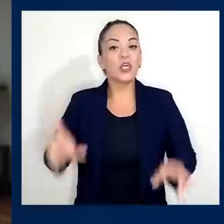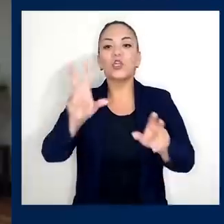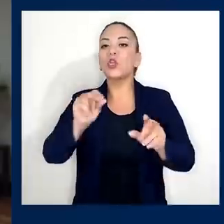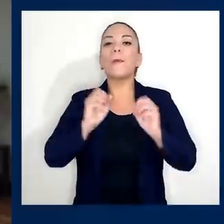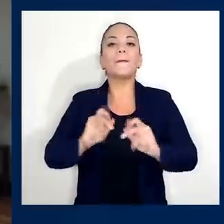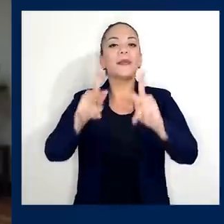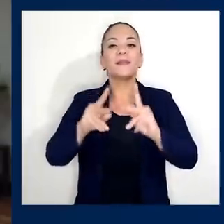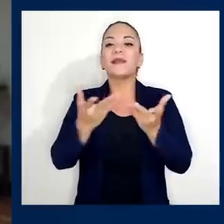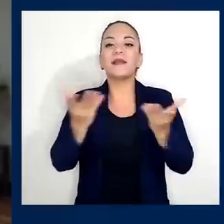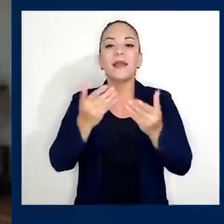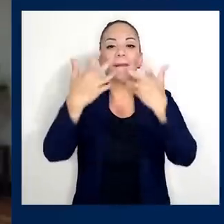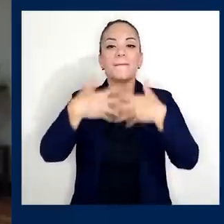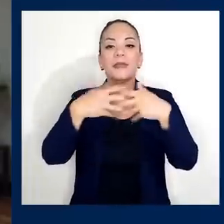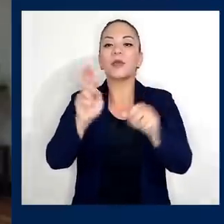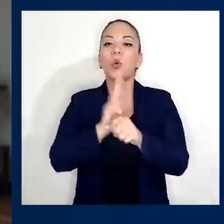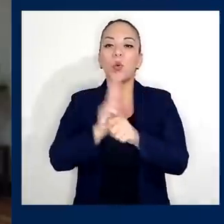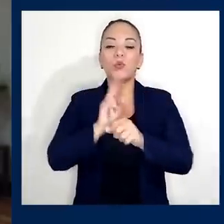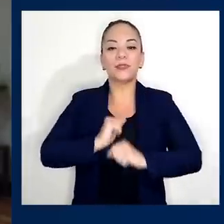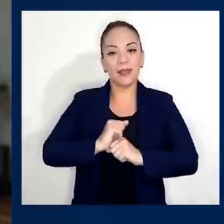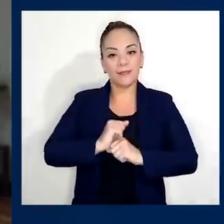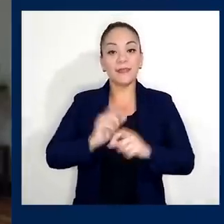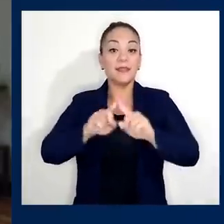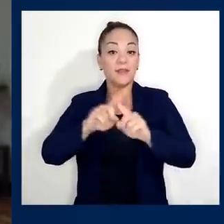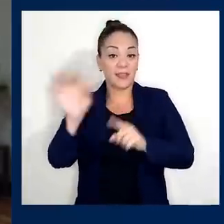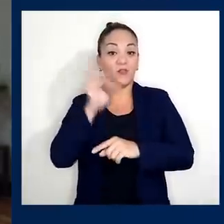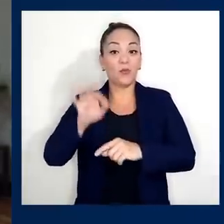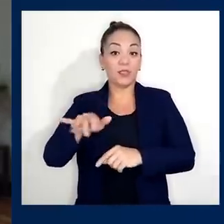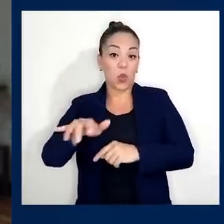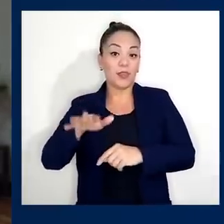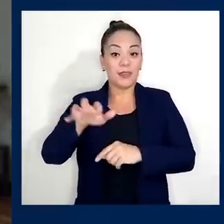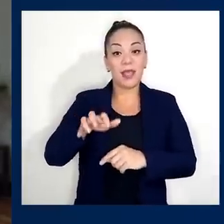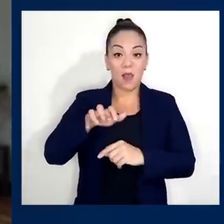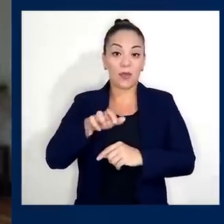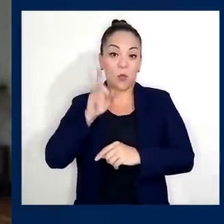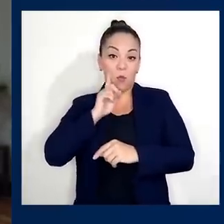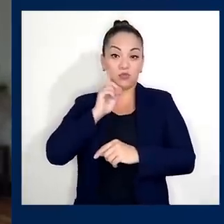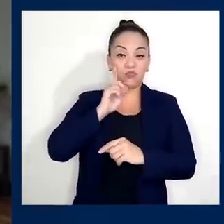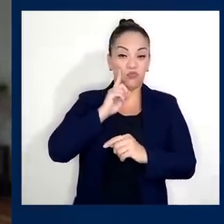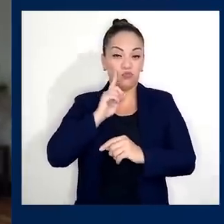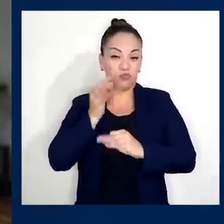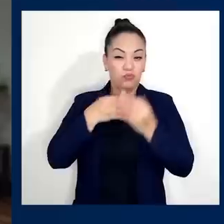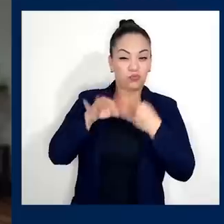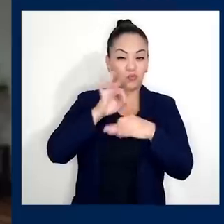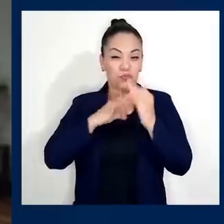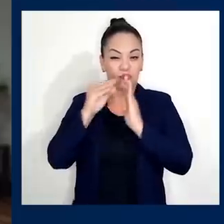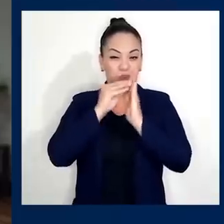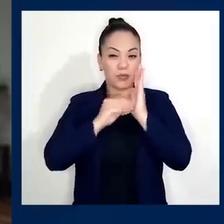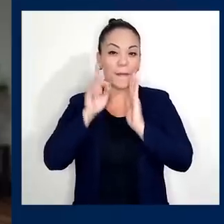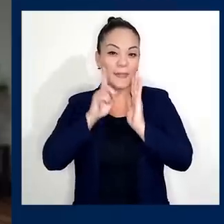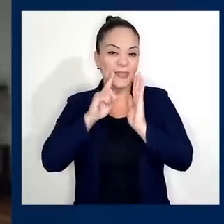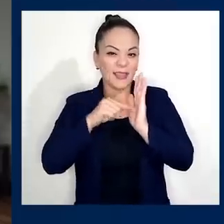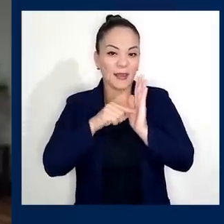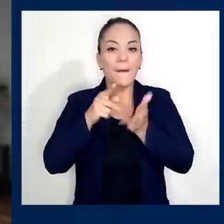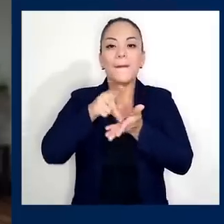que las empresas usen mecanismos contables, maquillajes y otros instrumentos para pagar